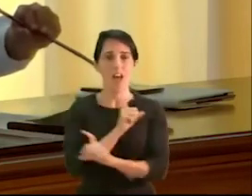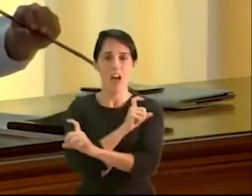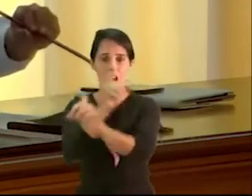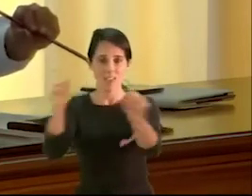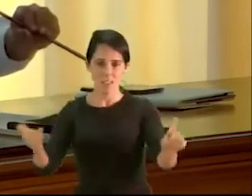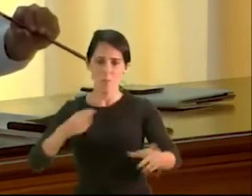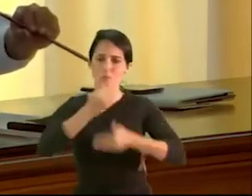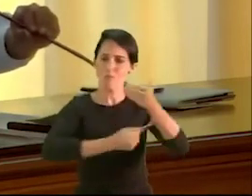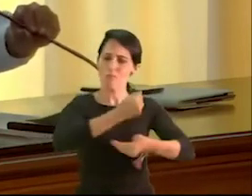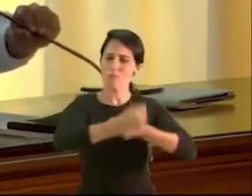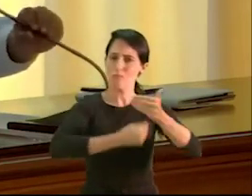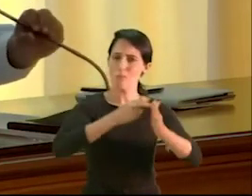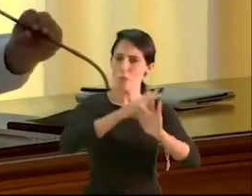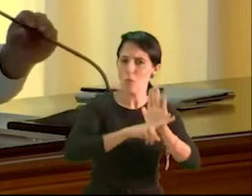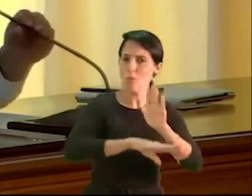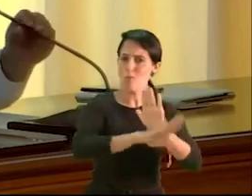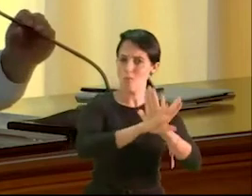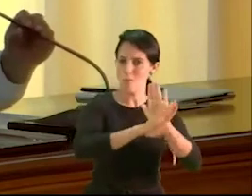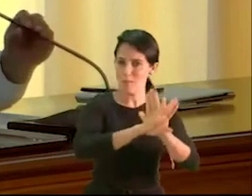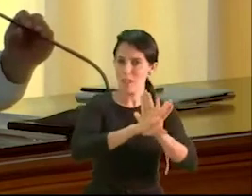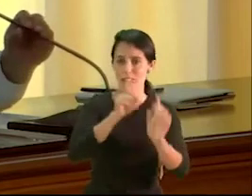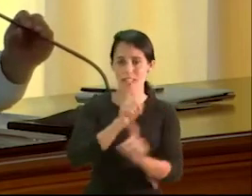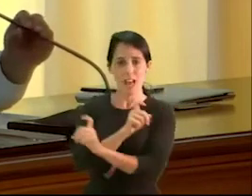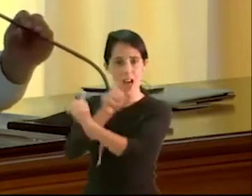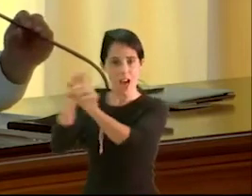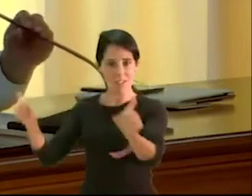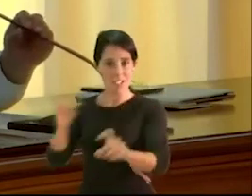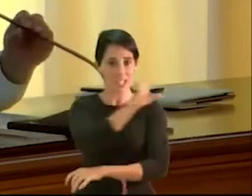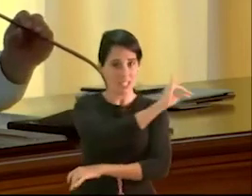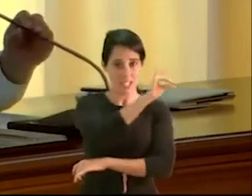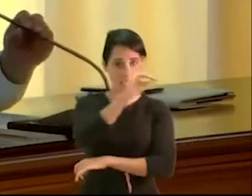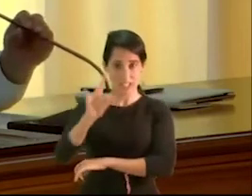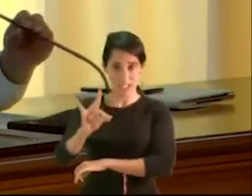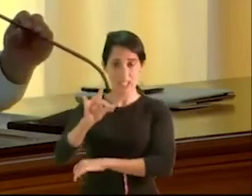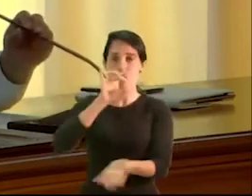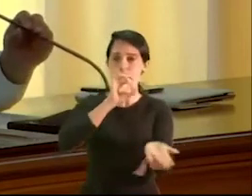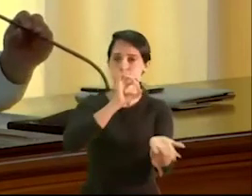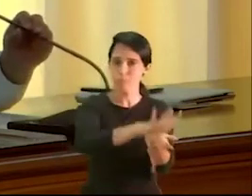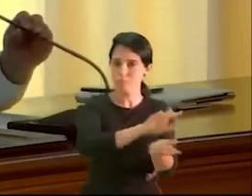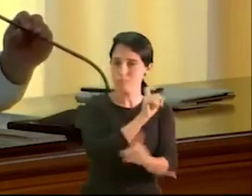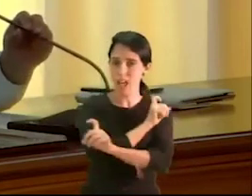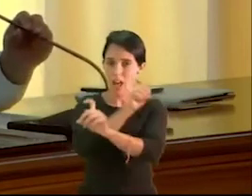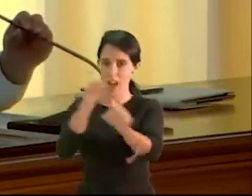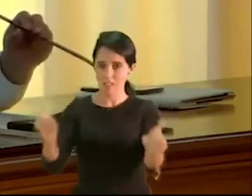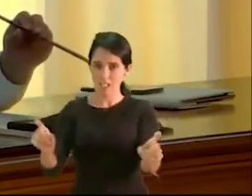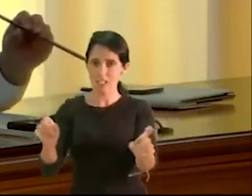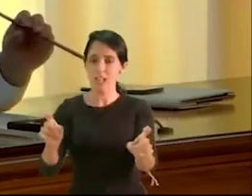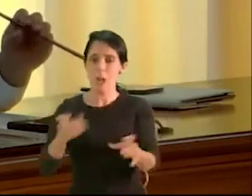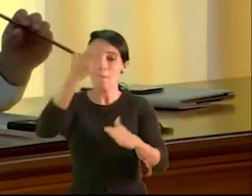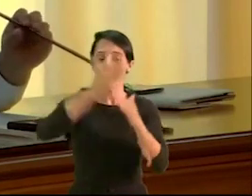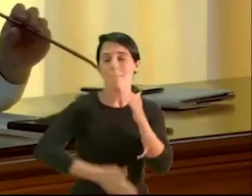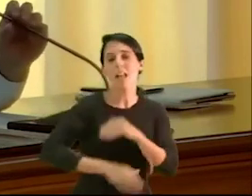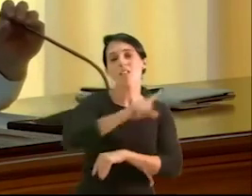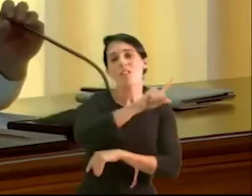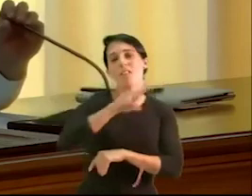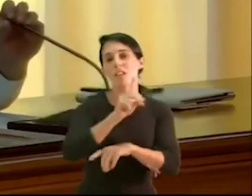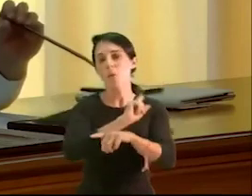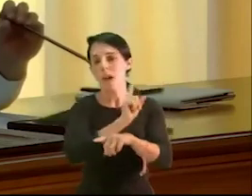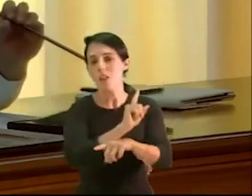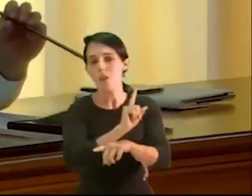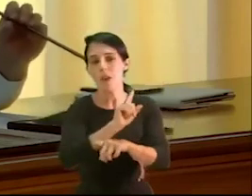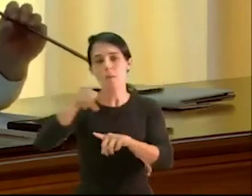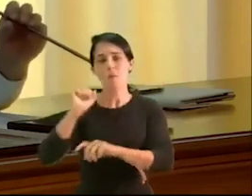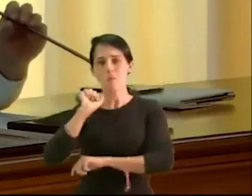procedimiento adelante y que se dé por comunicado don Juan Manuel Sosa Rodríguez de la expulsión y que en un plazo de 24 horas, si quiere, presenta algún tipo de alegación.